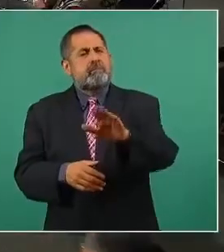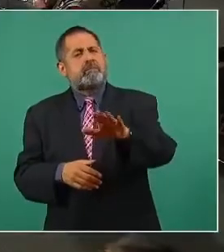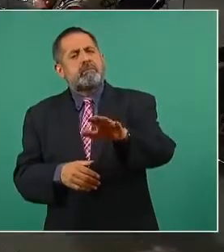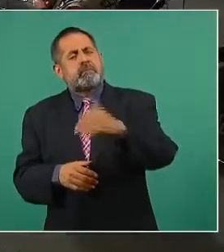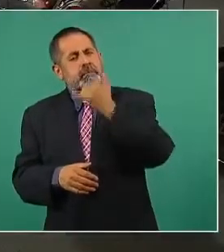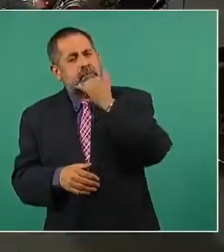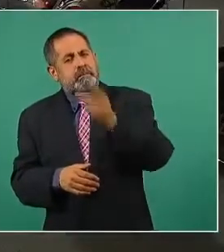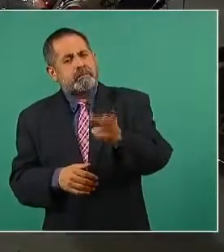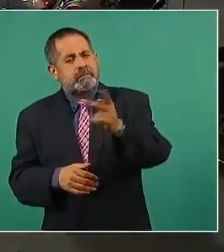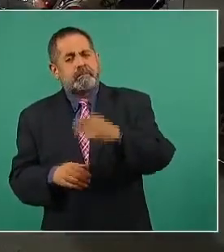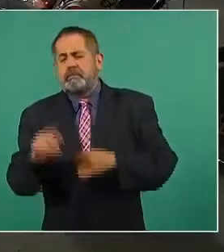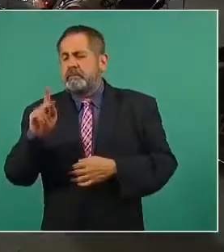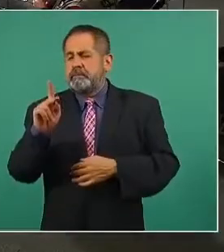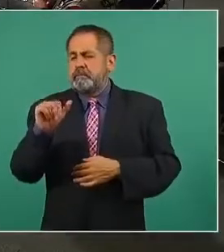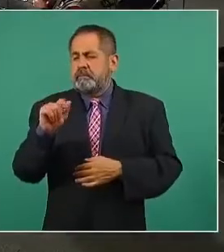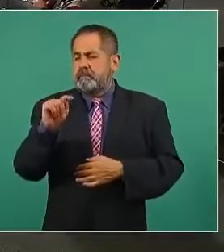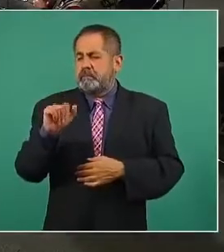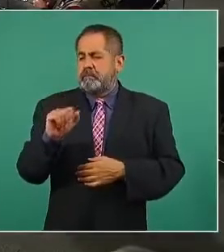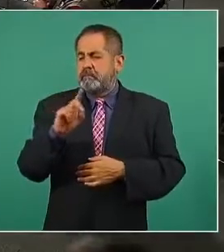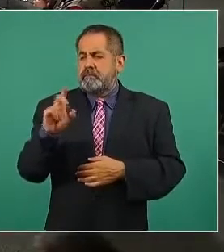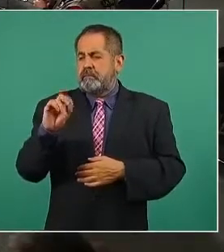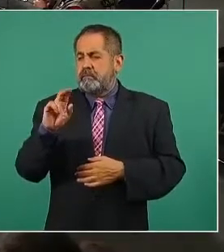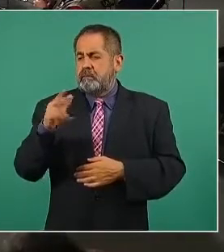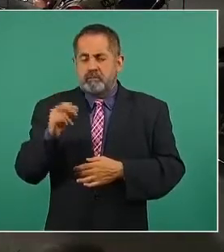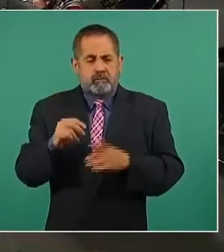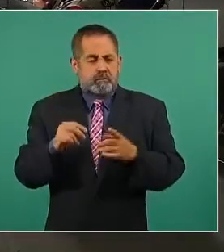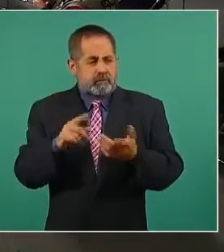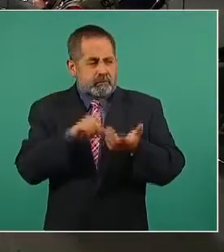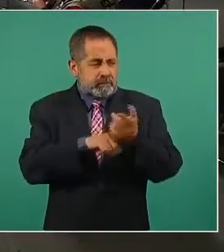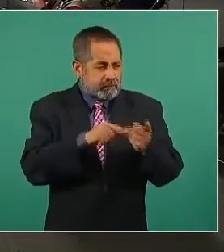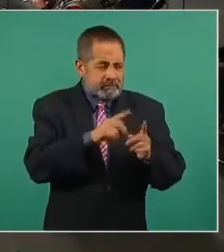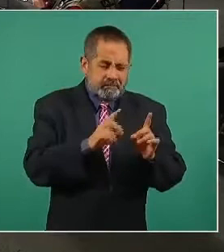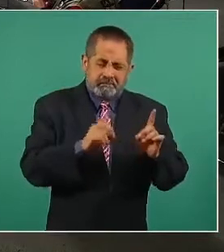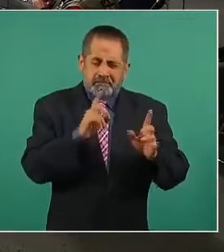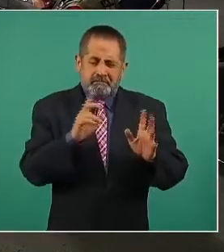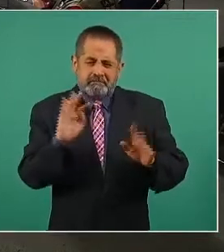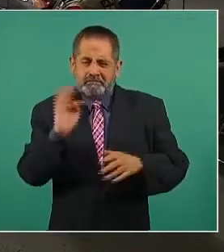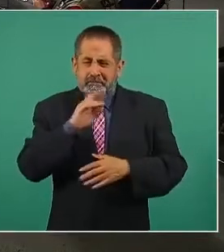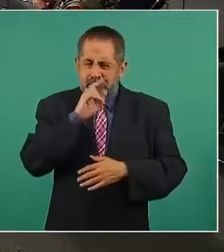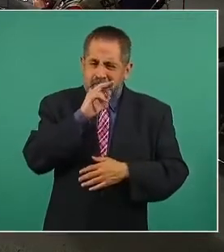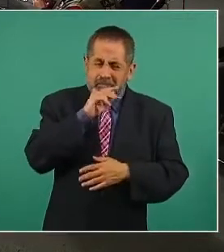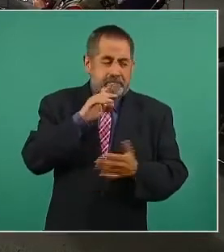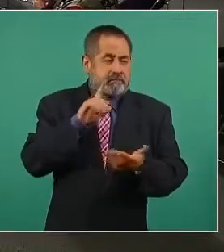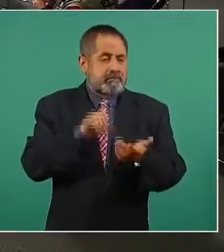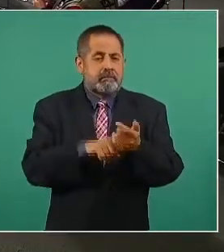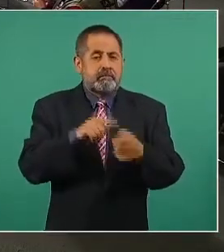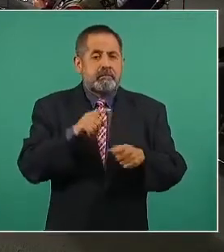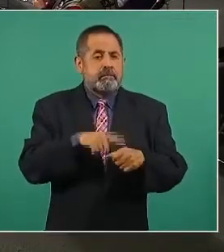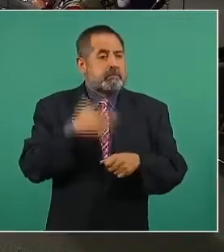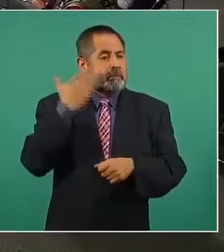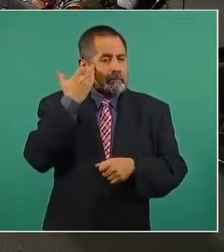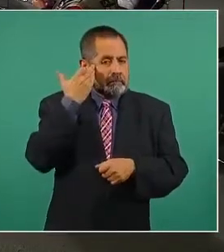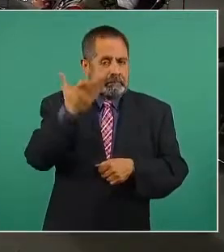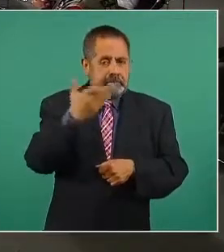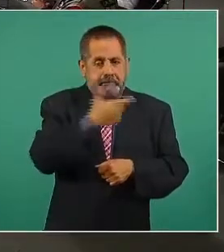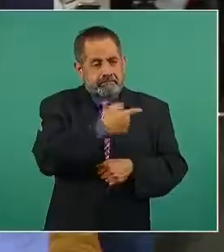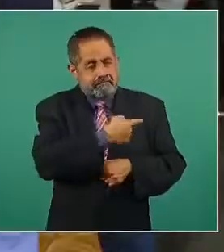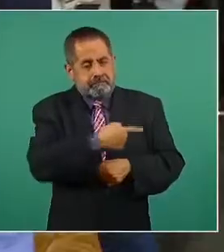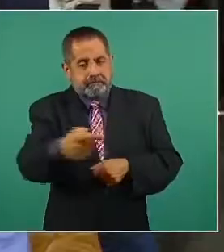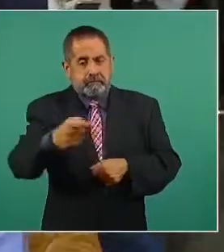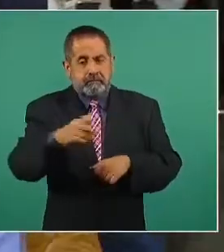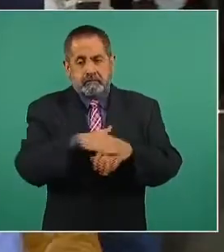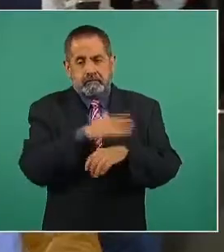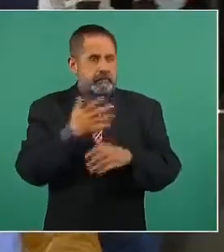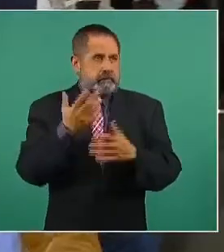mencionado usted en algún momento que existía, pues no duda, pero tal vez un poco de preocupación en torno al tema del tiempo que pudiera llevar, porque por